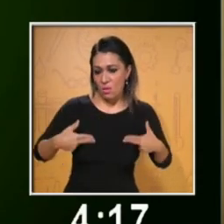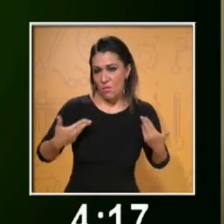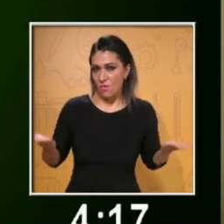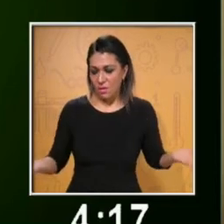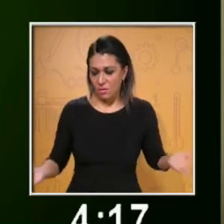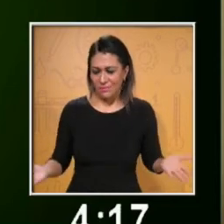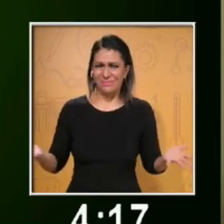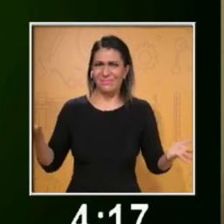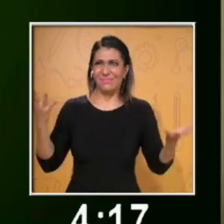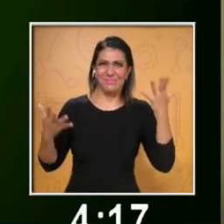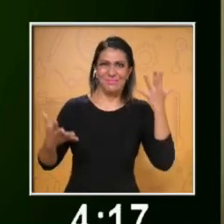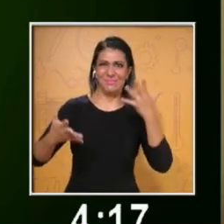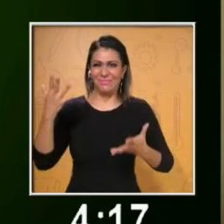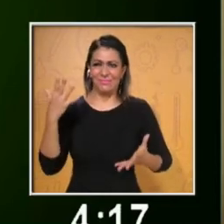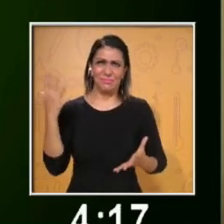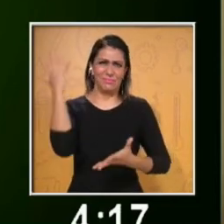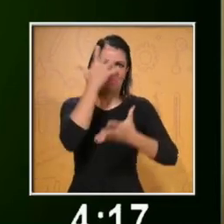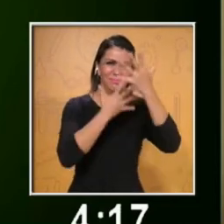¿Sí me entienden, no?